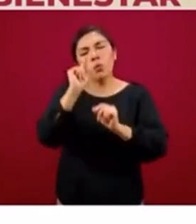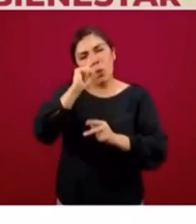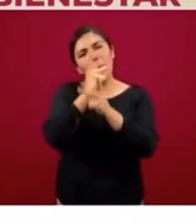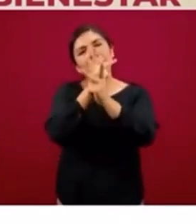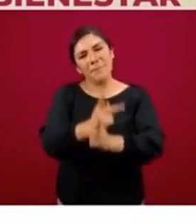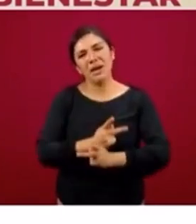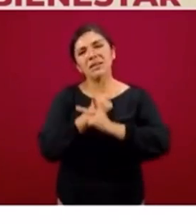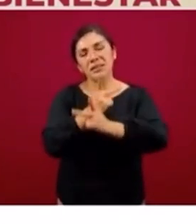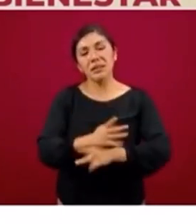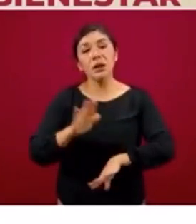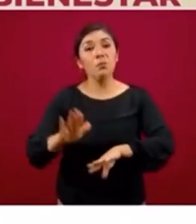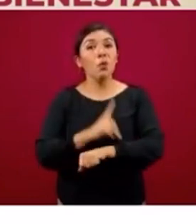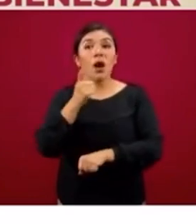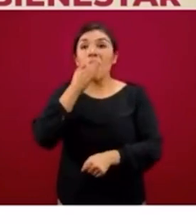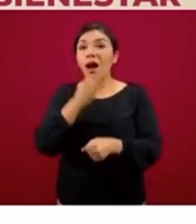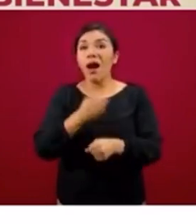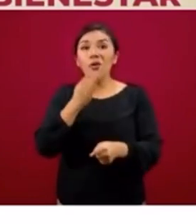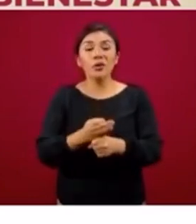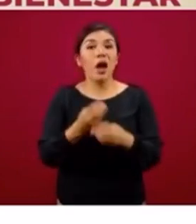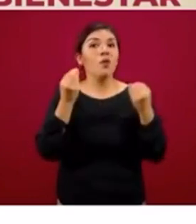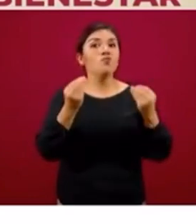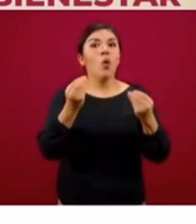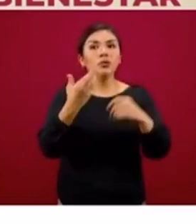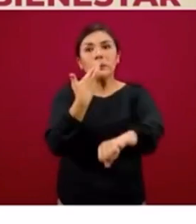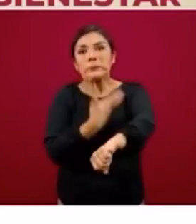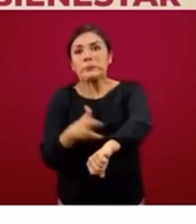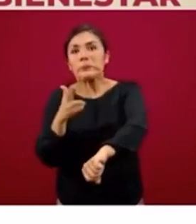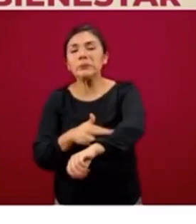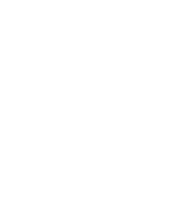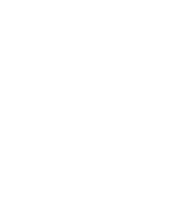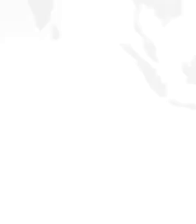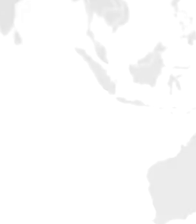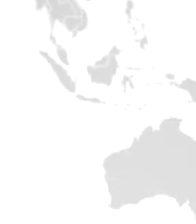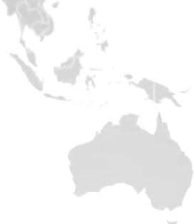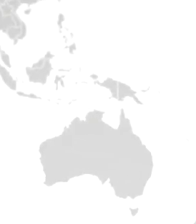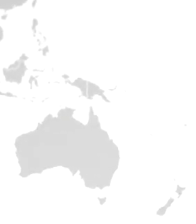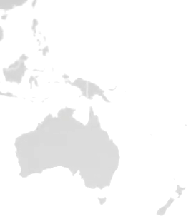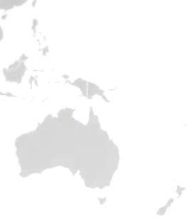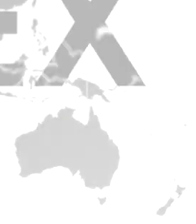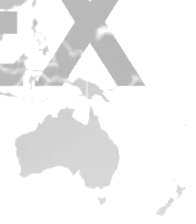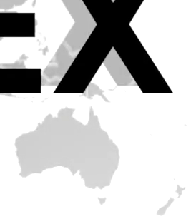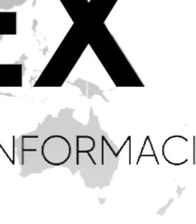paciencia, porque en este momento todos los procesos son más lentos. ¡Gracias!